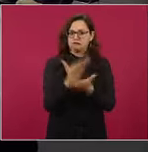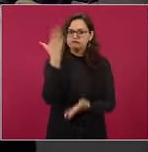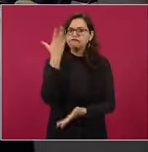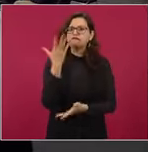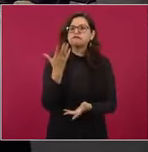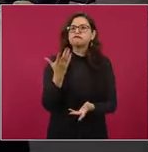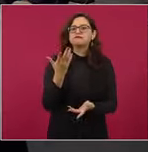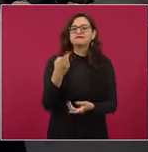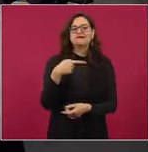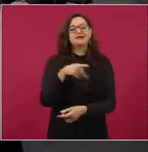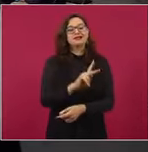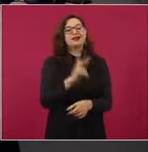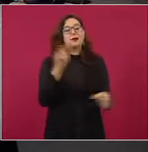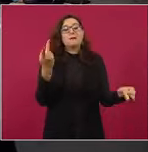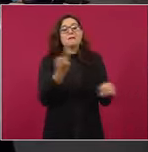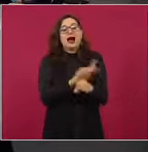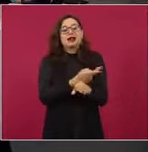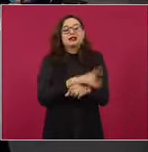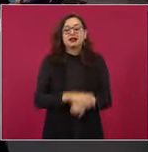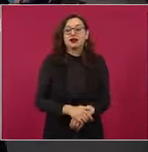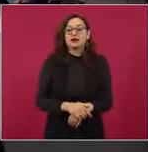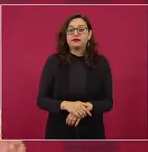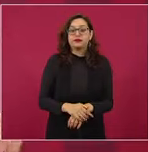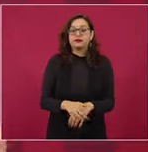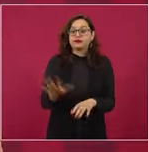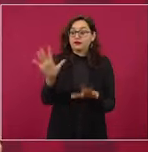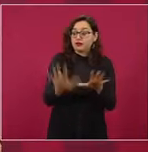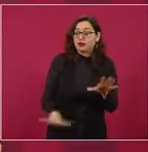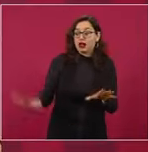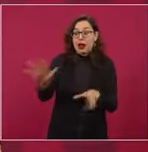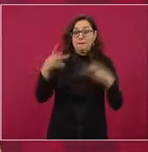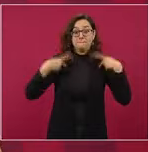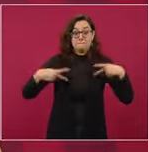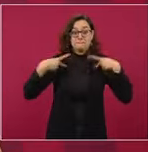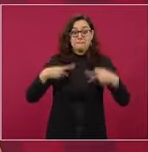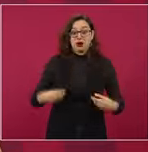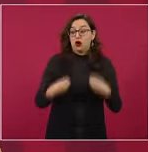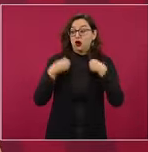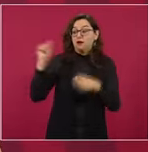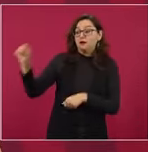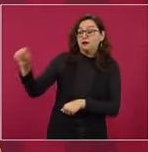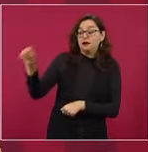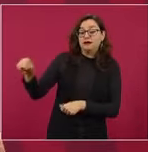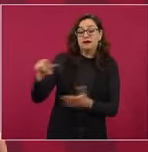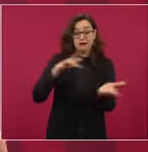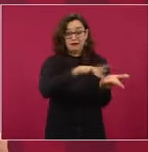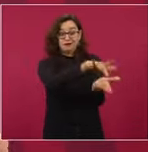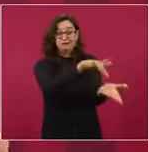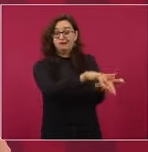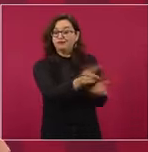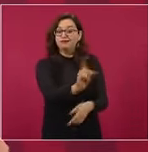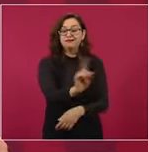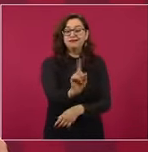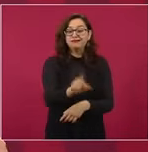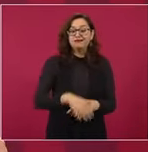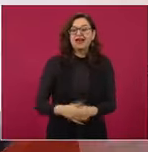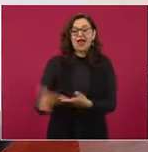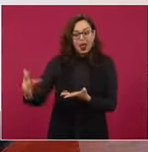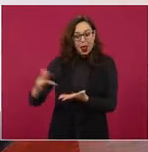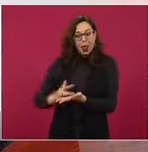nos está ayudando. Y eso también se los agradezco mucho en los ejidos,